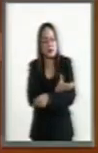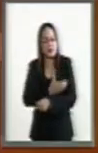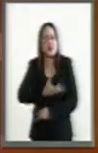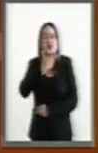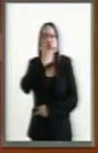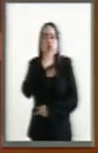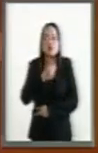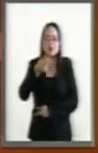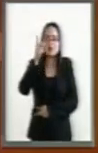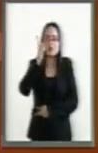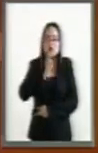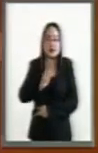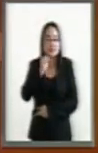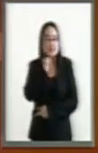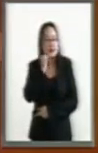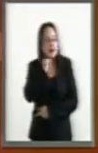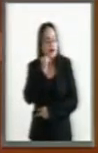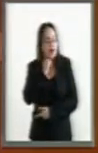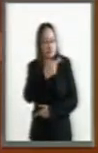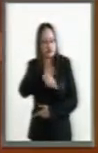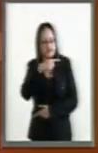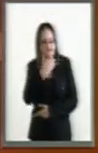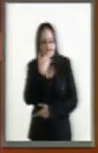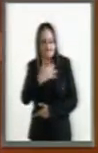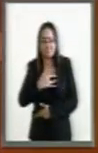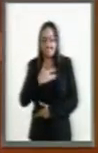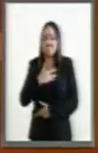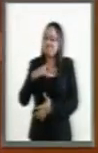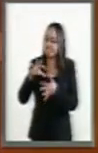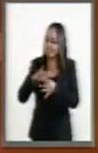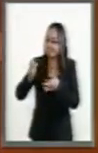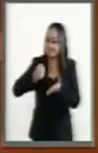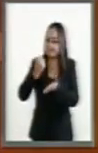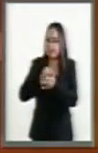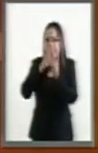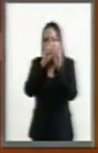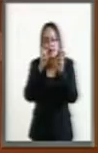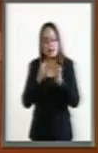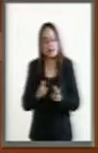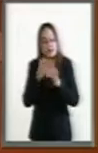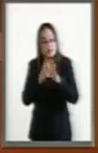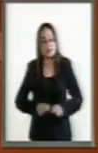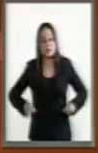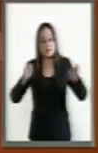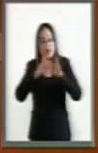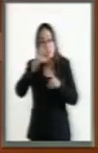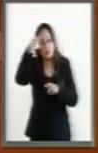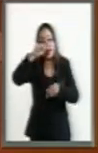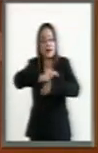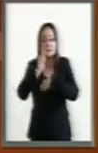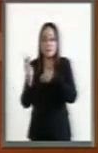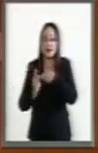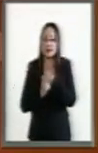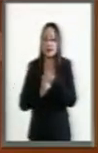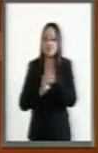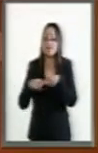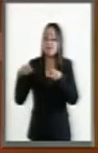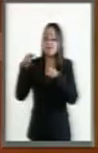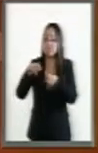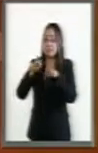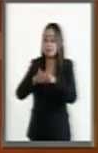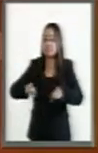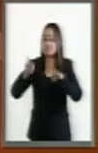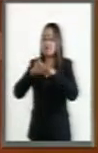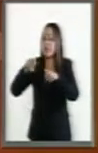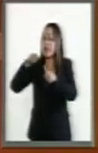senadores por la aprobación de estos temas que son fundamentales para nuestro país y particularmente